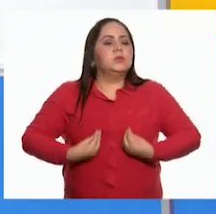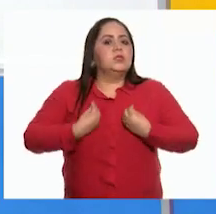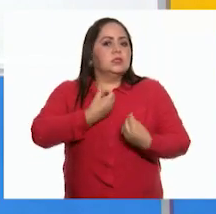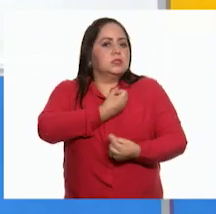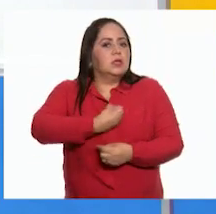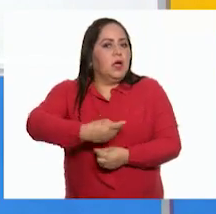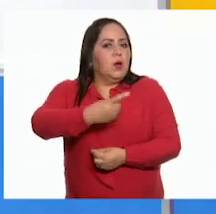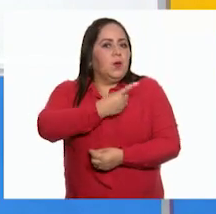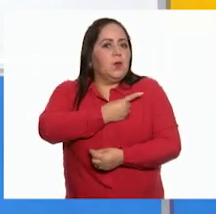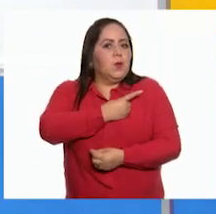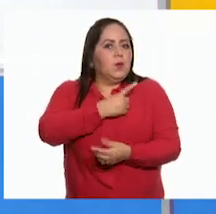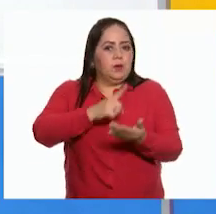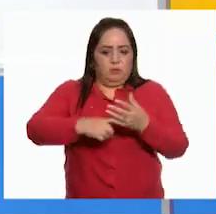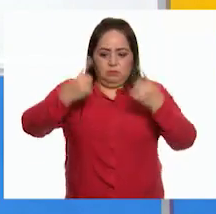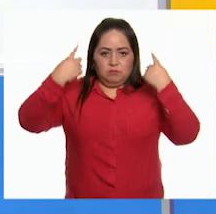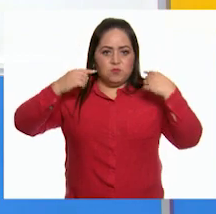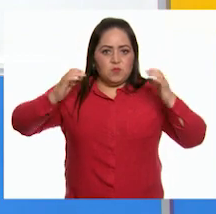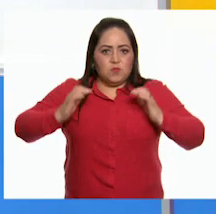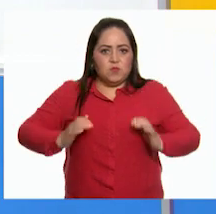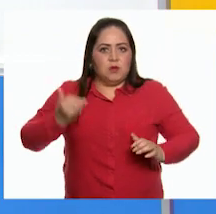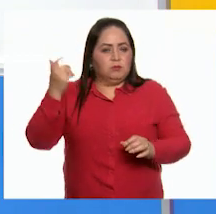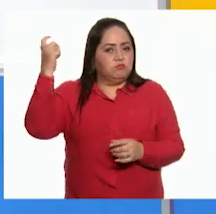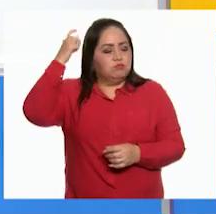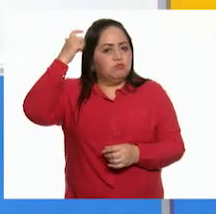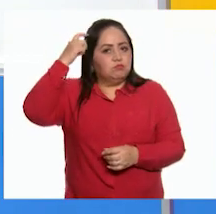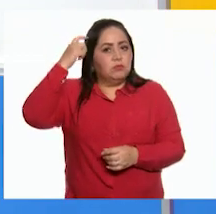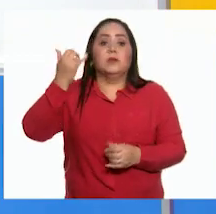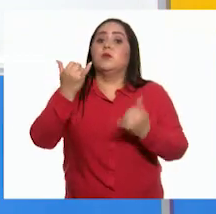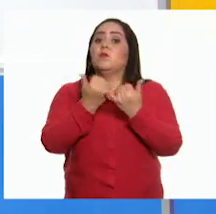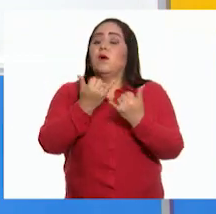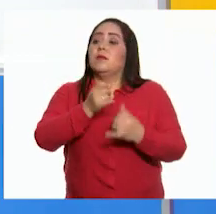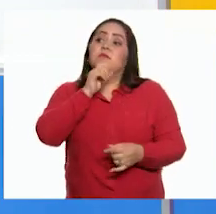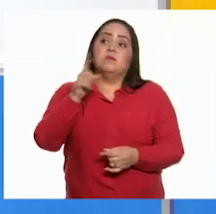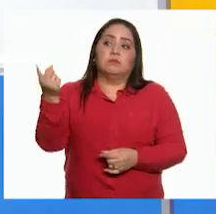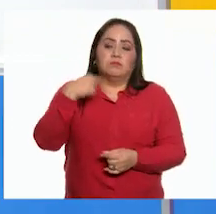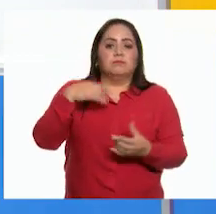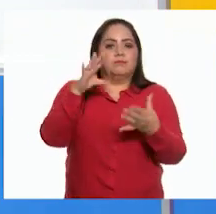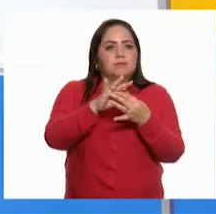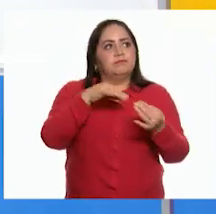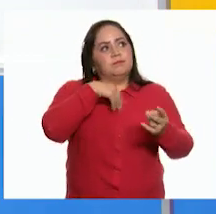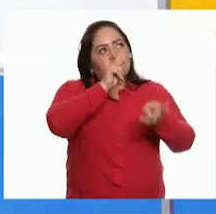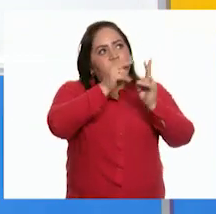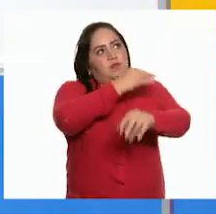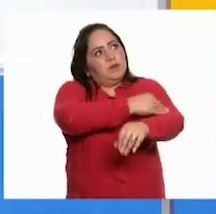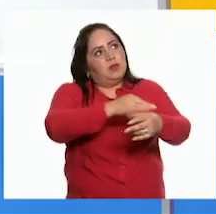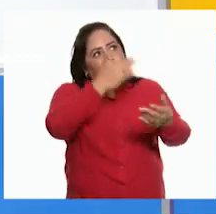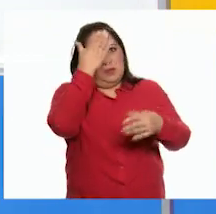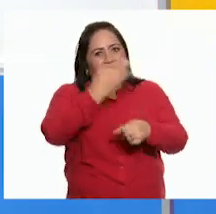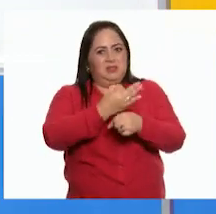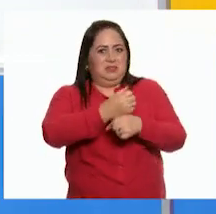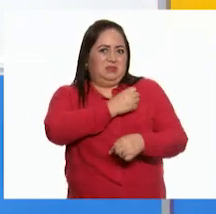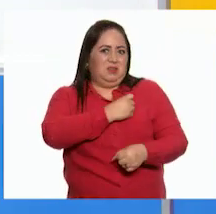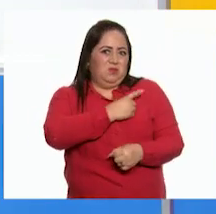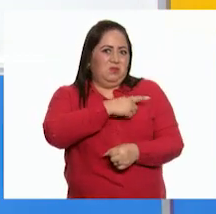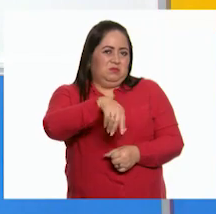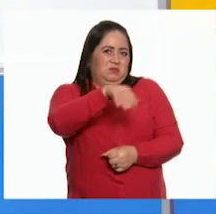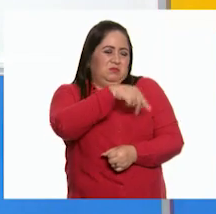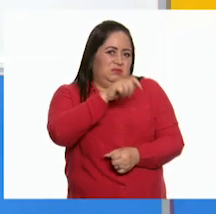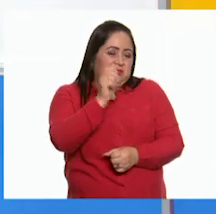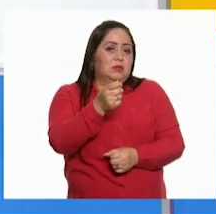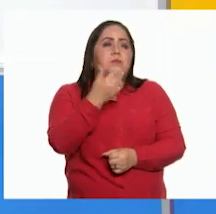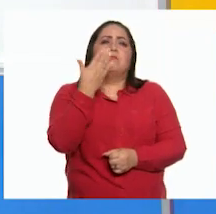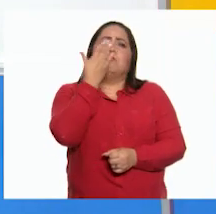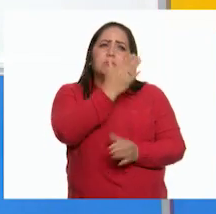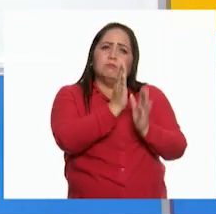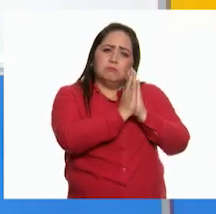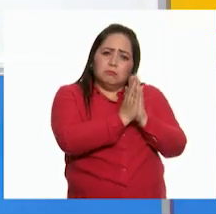físicamente y mentalmente. También me recomendó hablar con mis familiares de la situación de salud por la que estaba pasando y